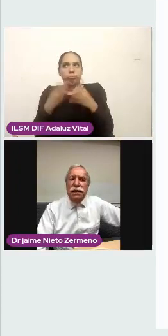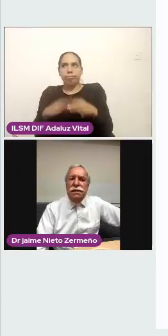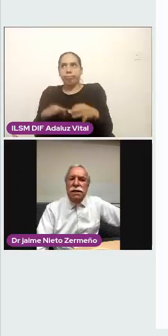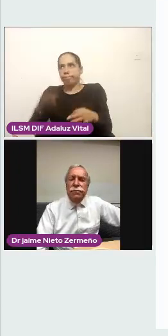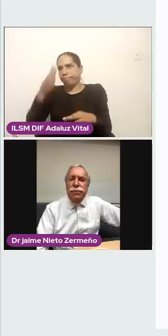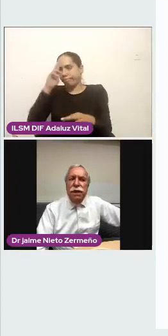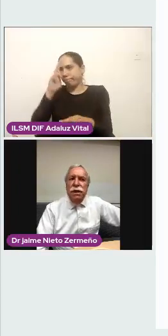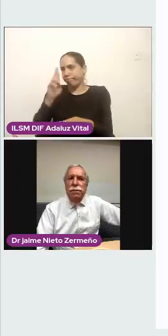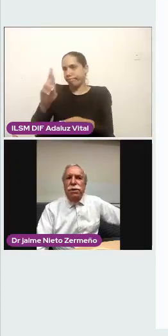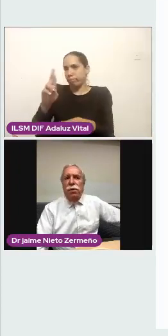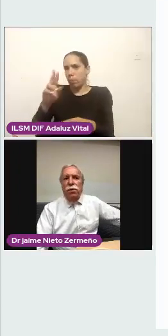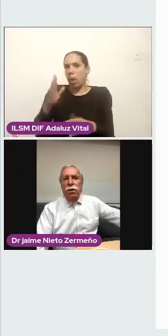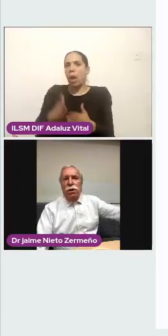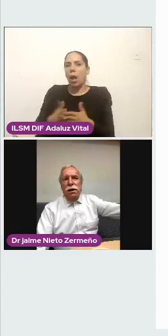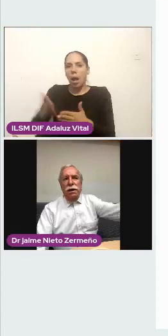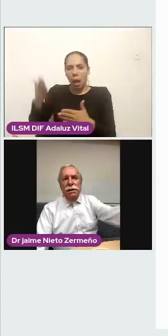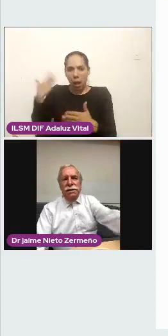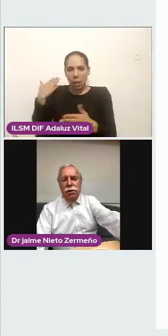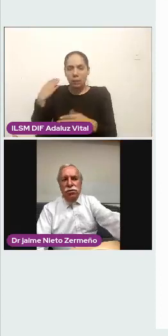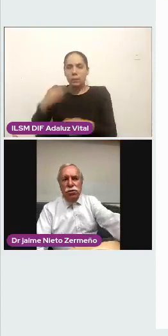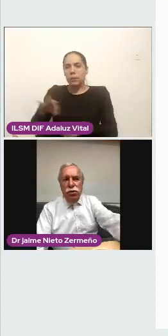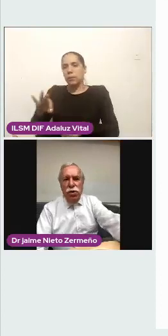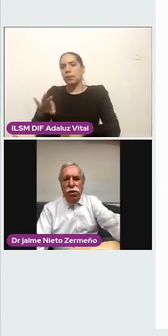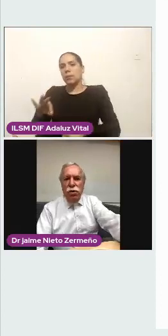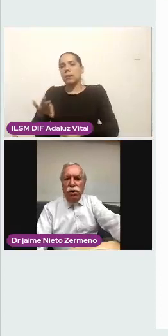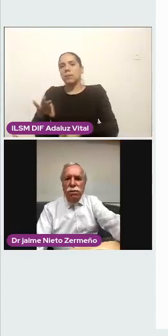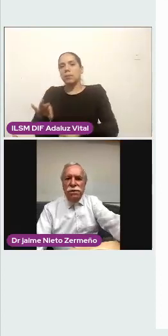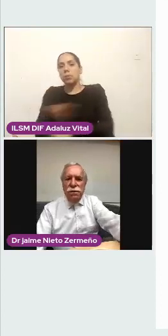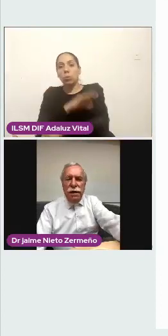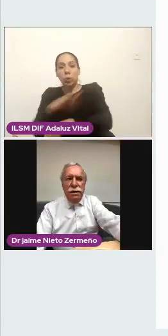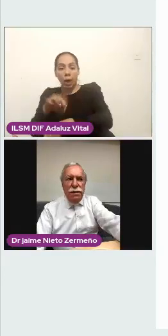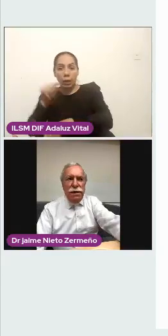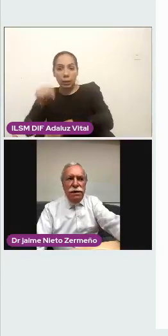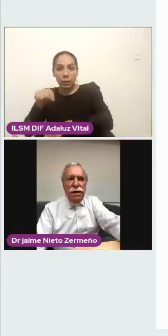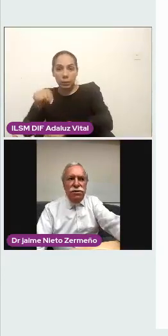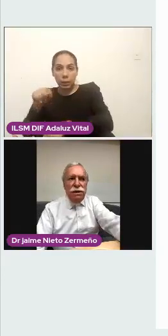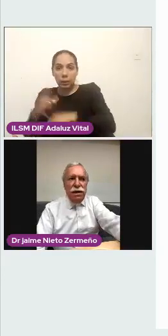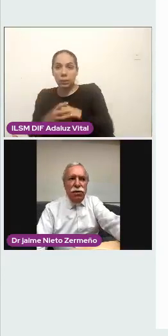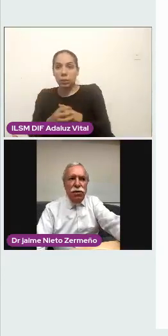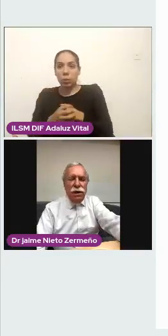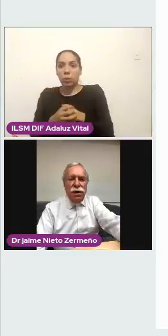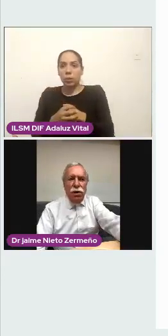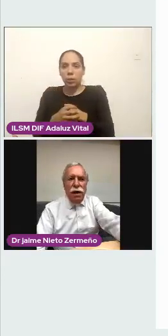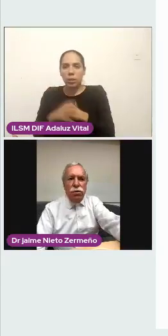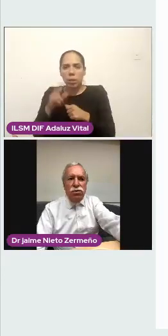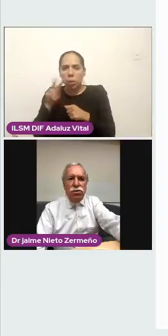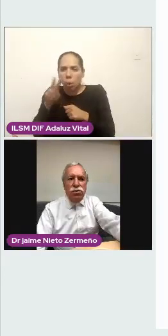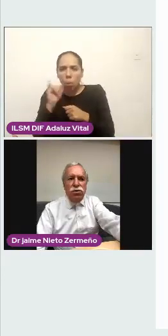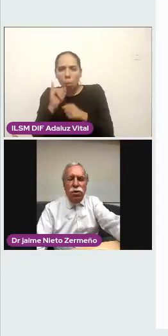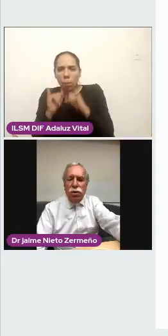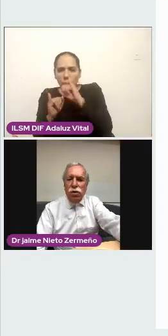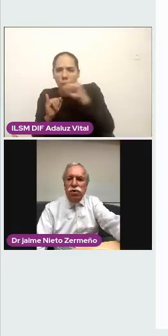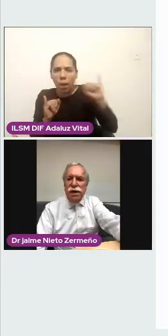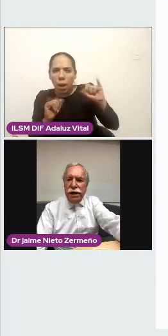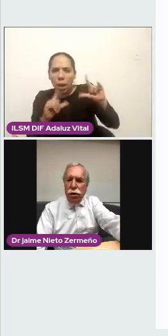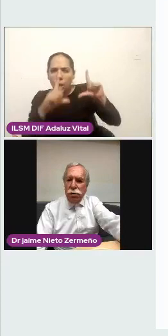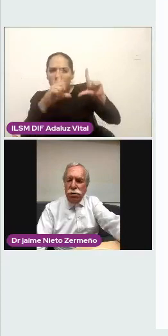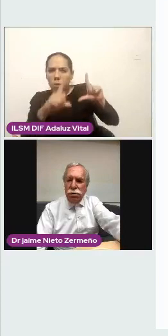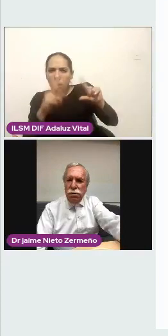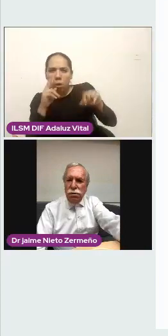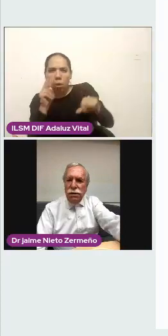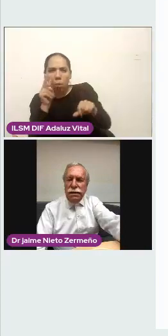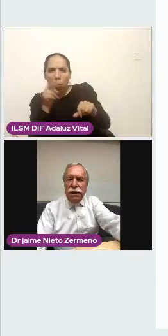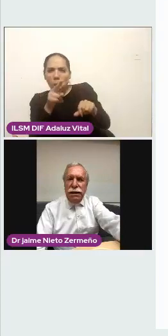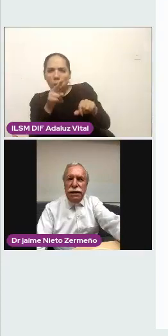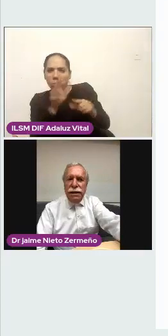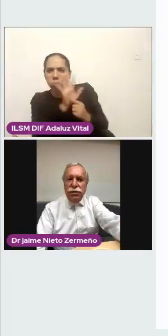Villagrán García, pero se construyó, y como se ve en la imagen del lado izquierdo, quedó la construcción con hierro